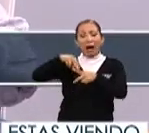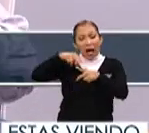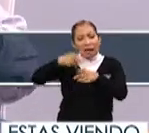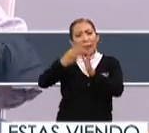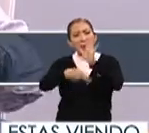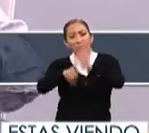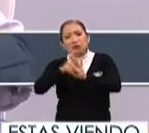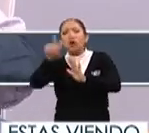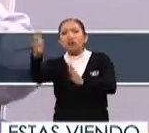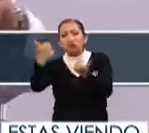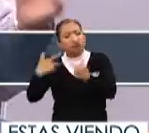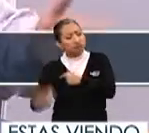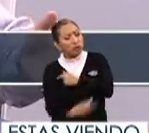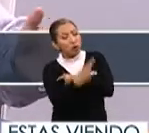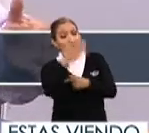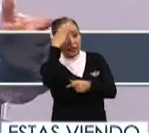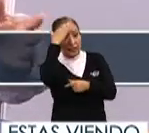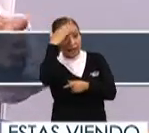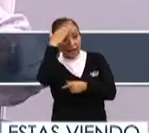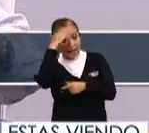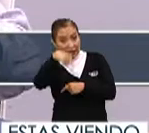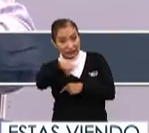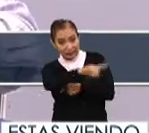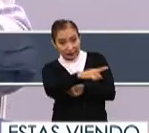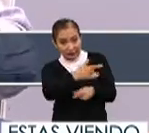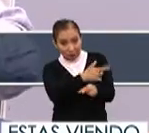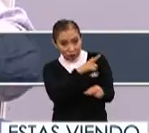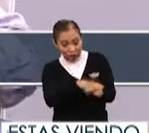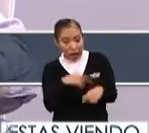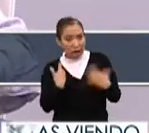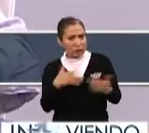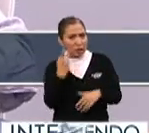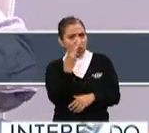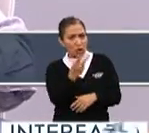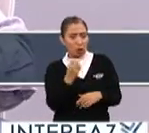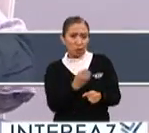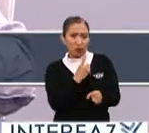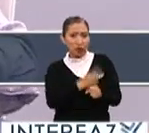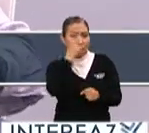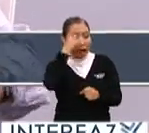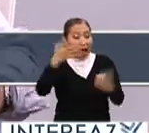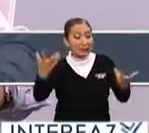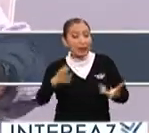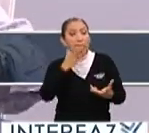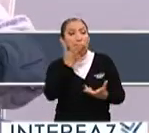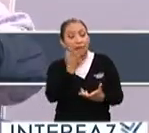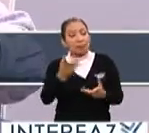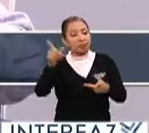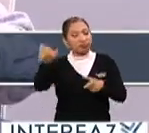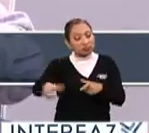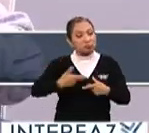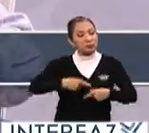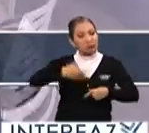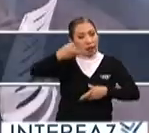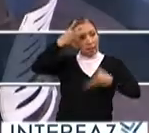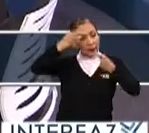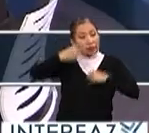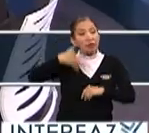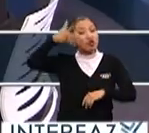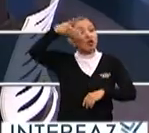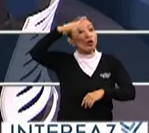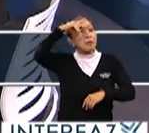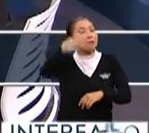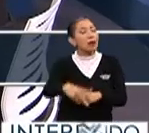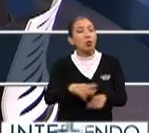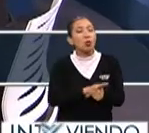la plaza, interactuar con líderes nacionales como ustedes dos, es una gran oportunidad para generar mejores ciudadanos. El futuro de